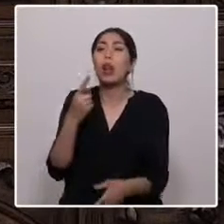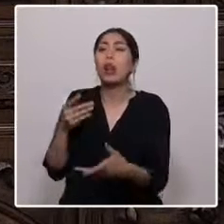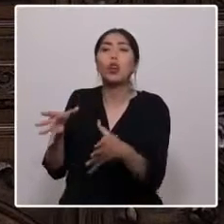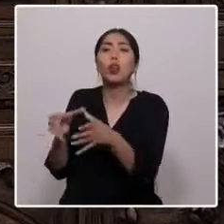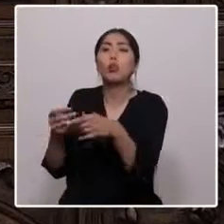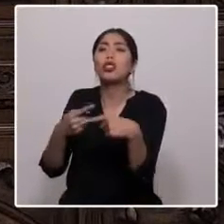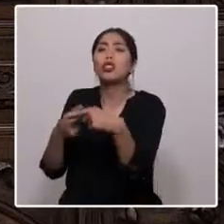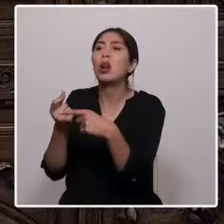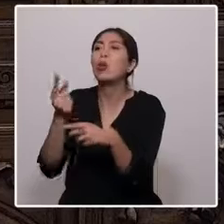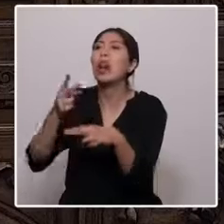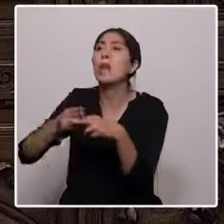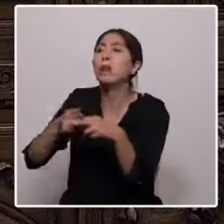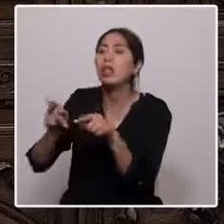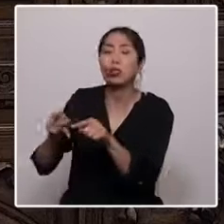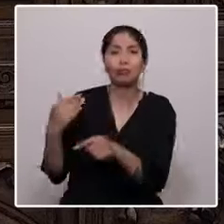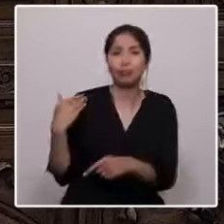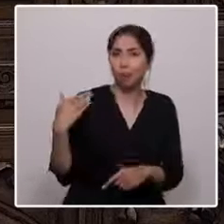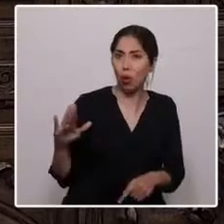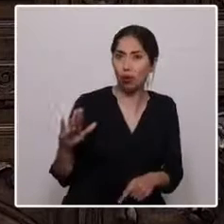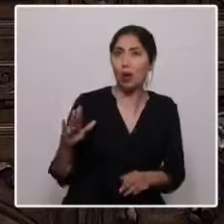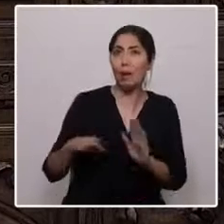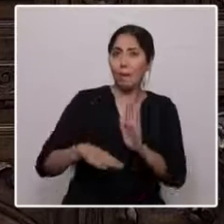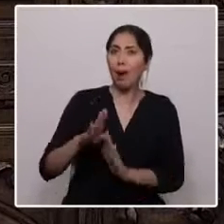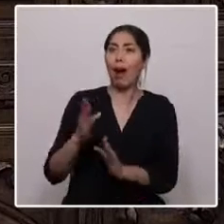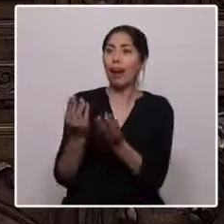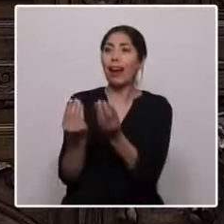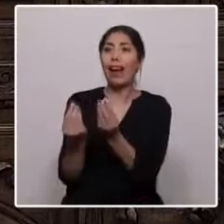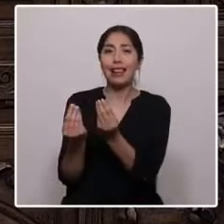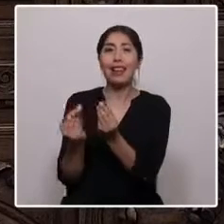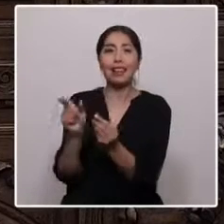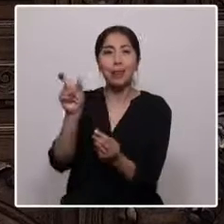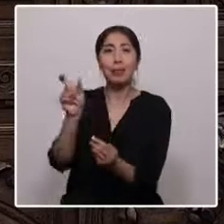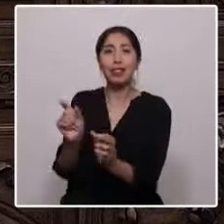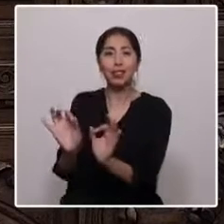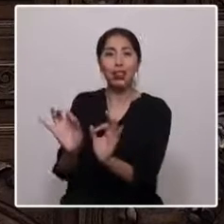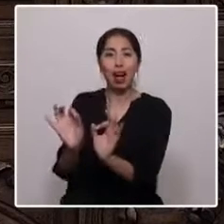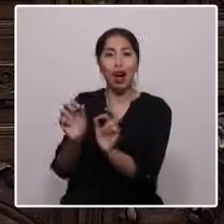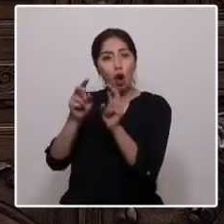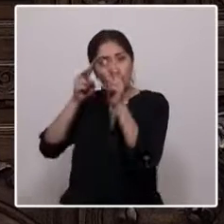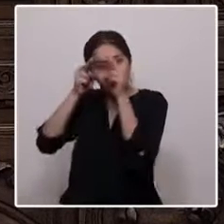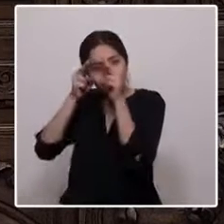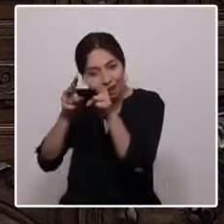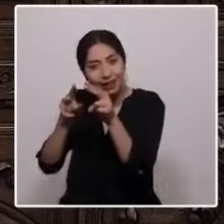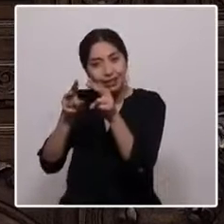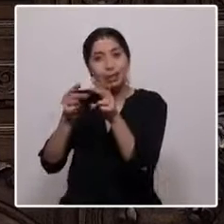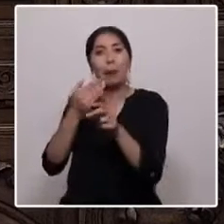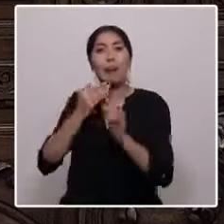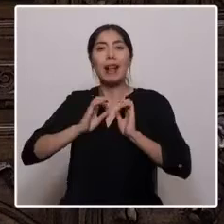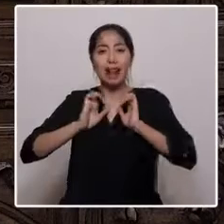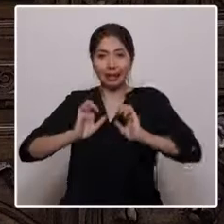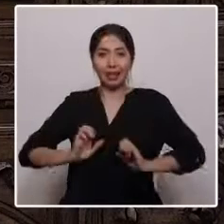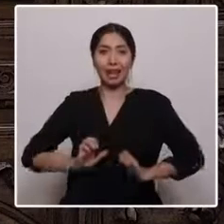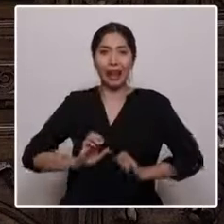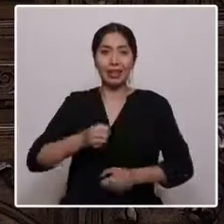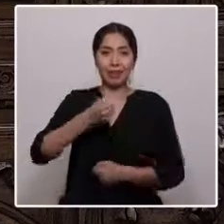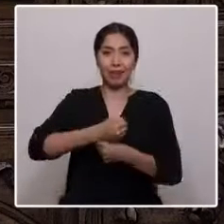sino más bien dice relación con la calidad humana, la honradez y la ética de trabajo.